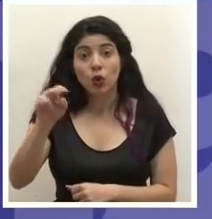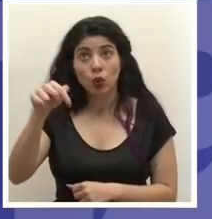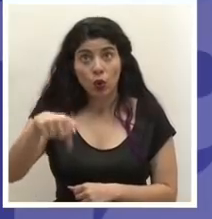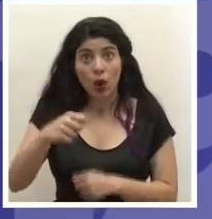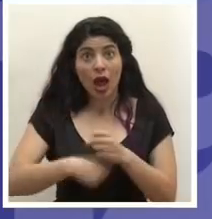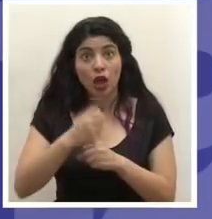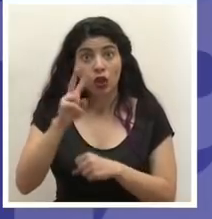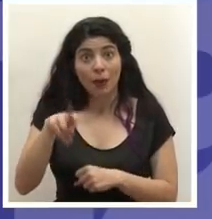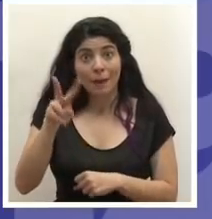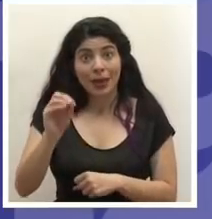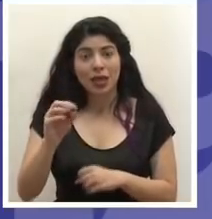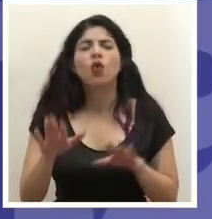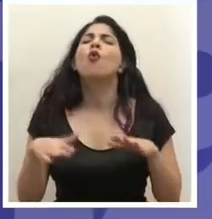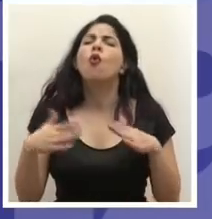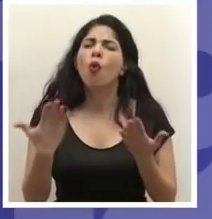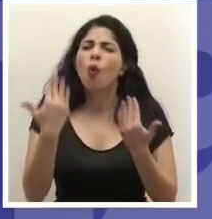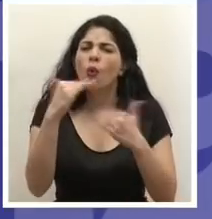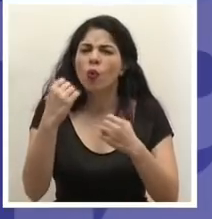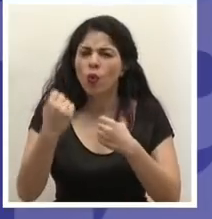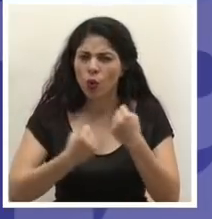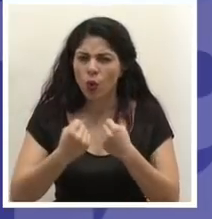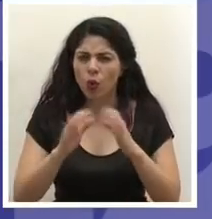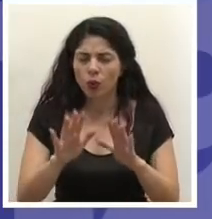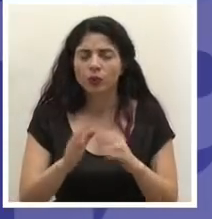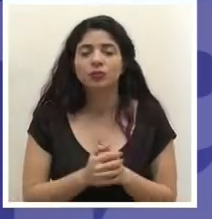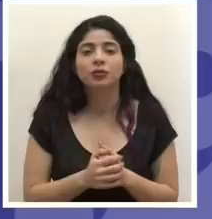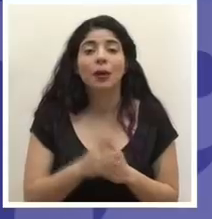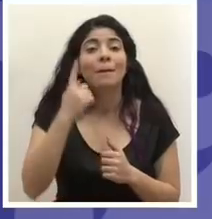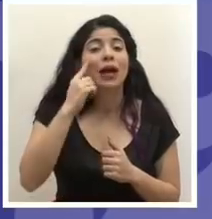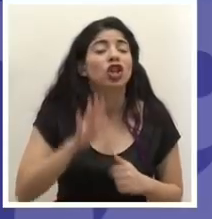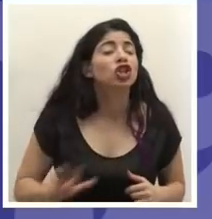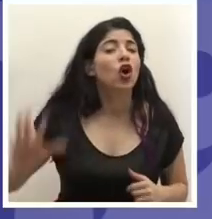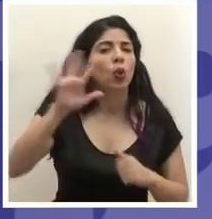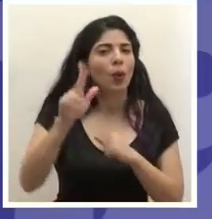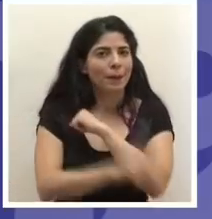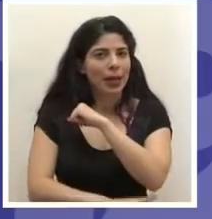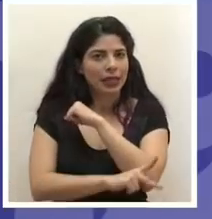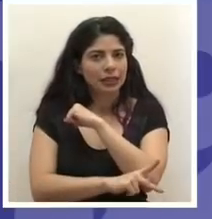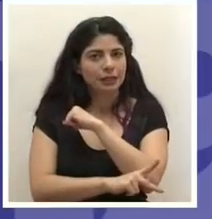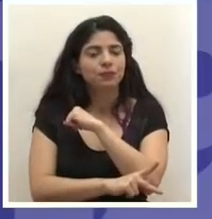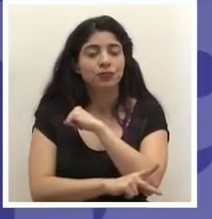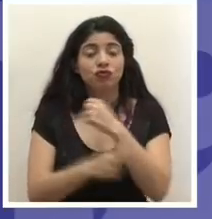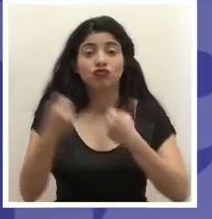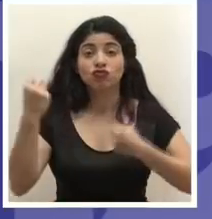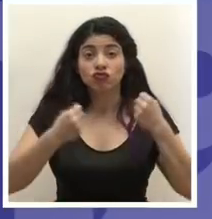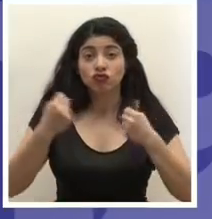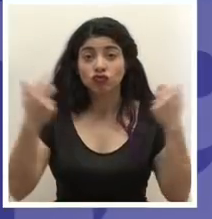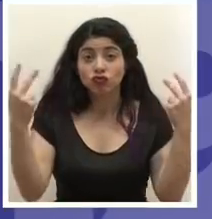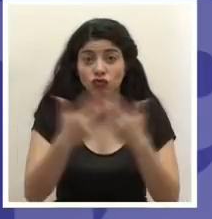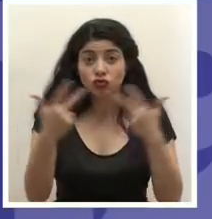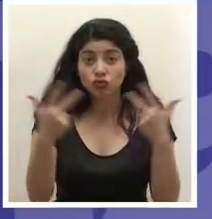se aplicará la siguiente restricción vehicular para todo el país. La circulación vehicular se